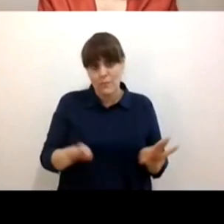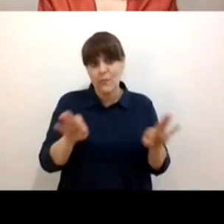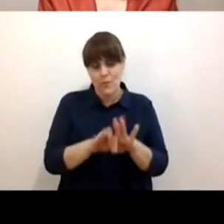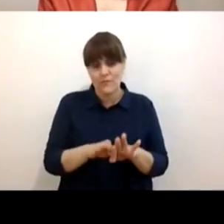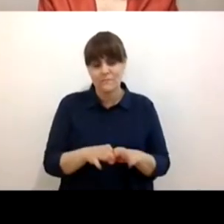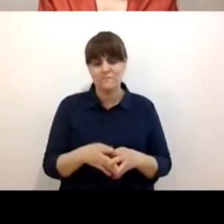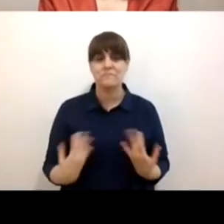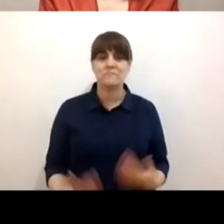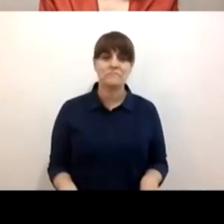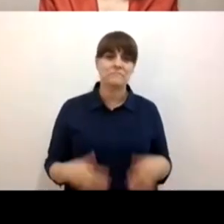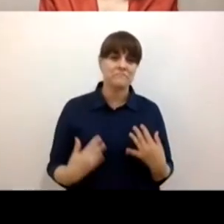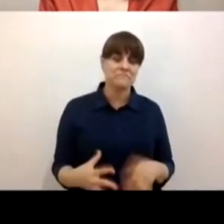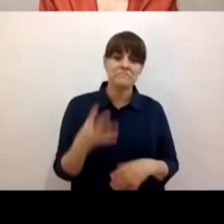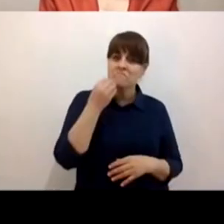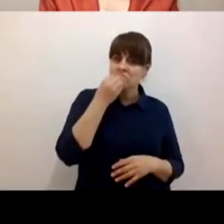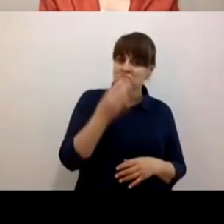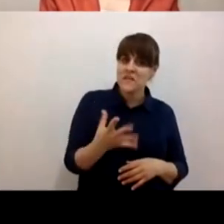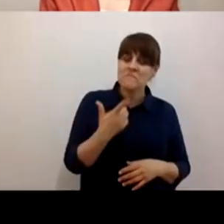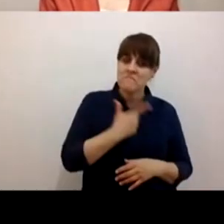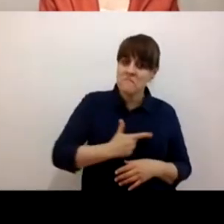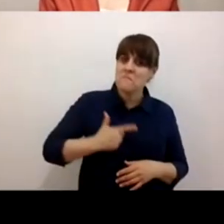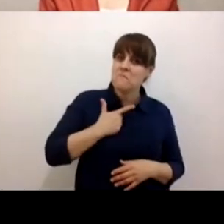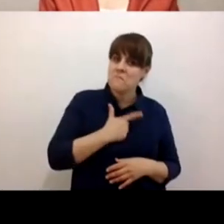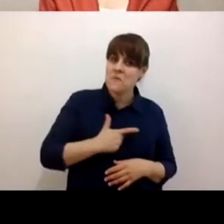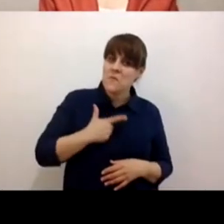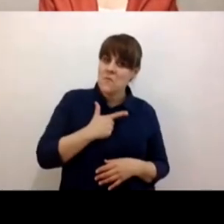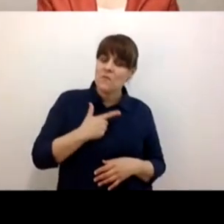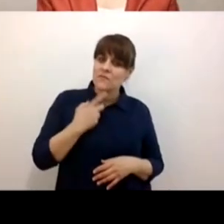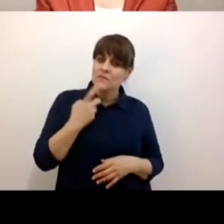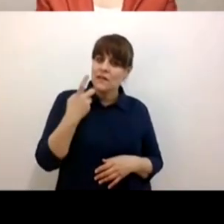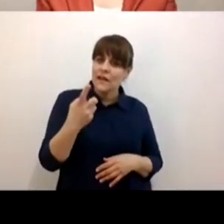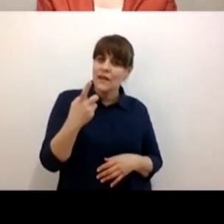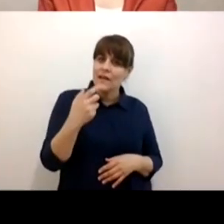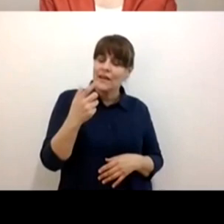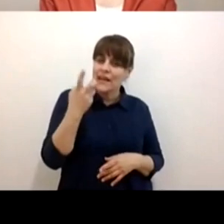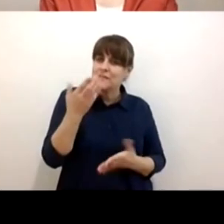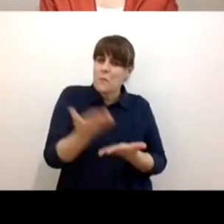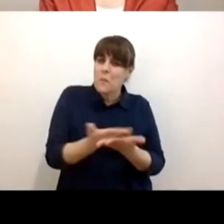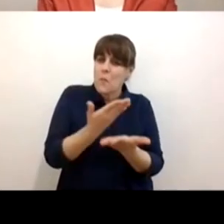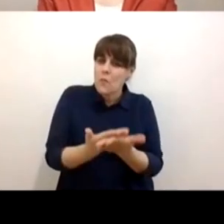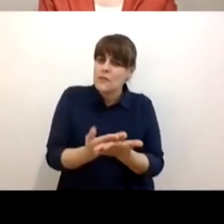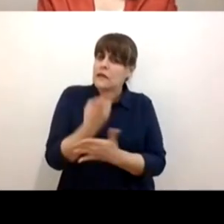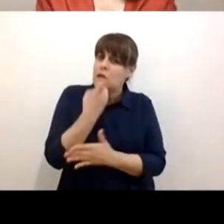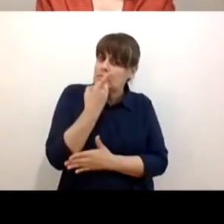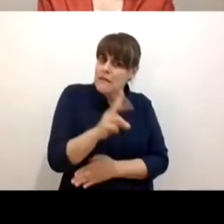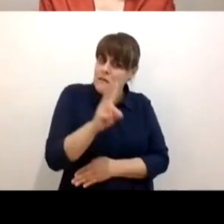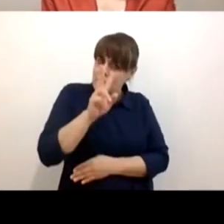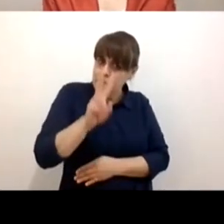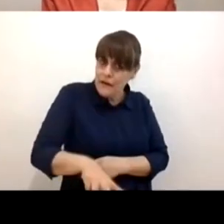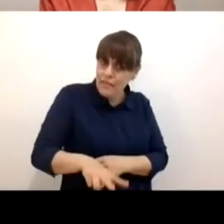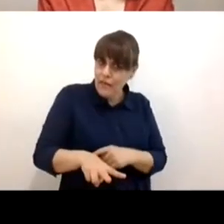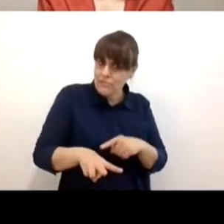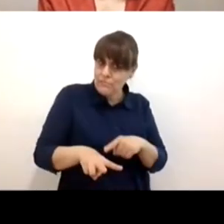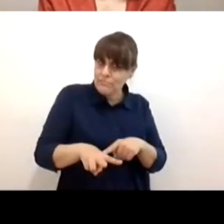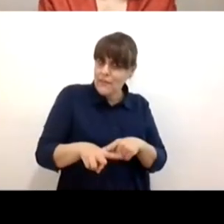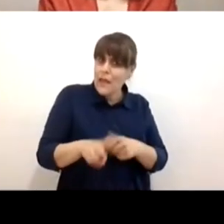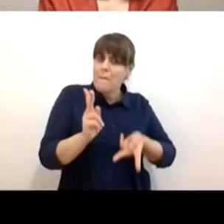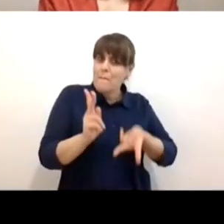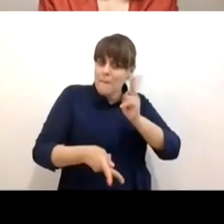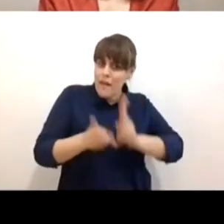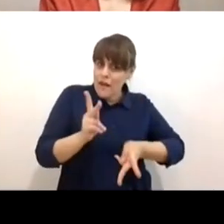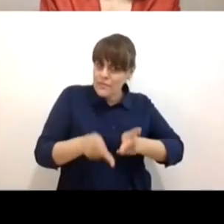Maravilloso. Me encanta esa invitación a la verdad, esa invitación al diálogo, a la